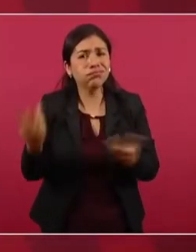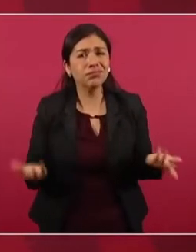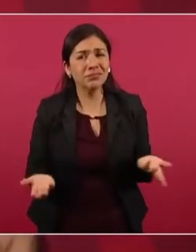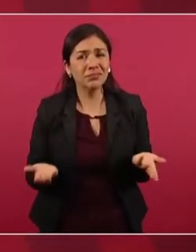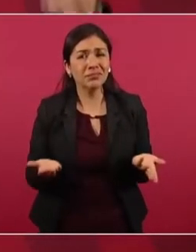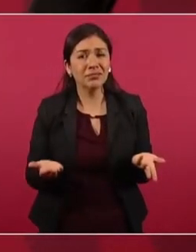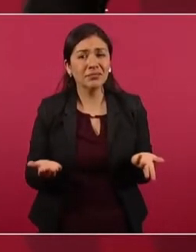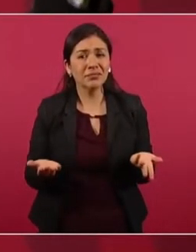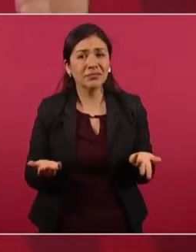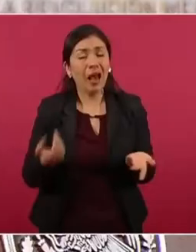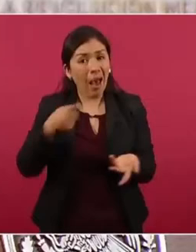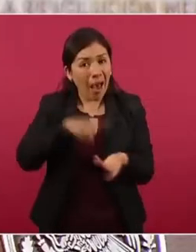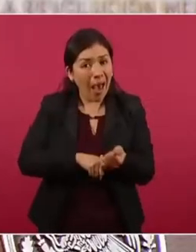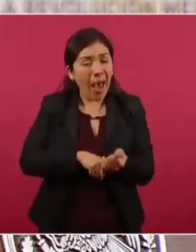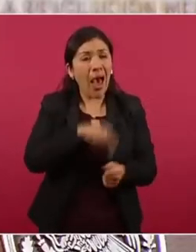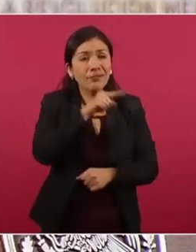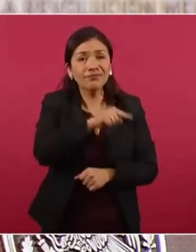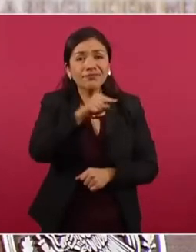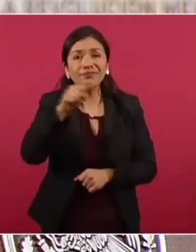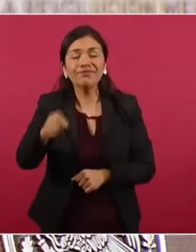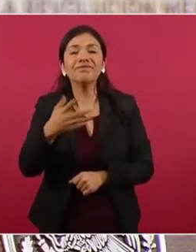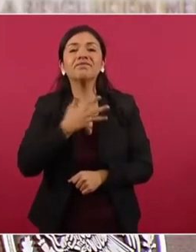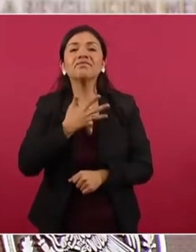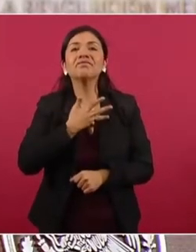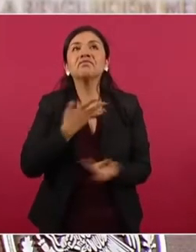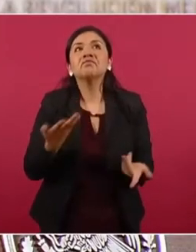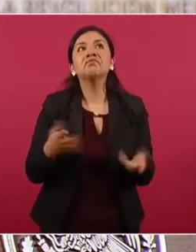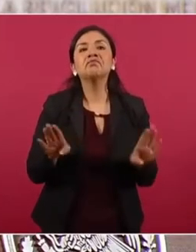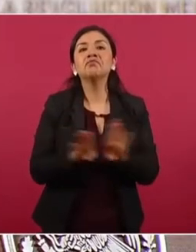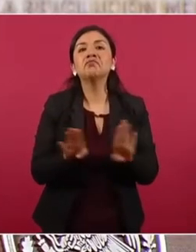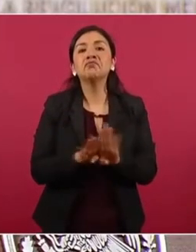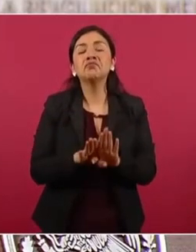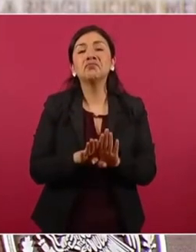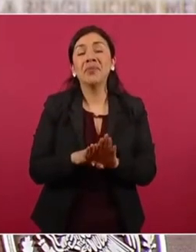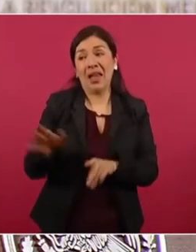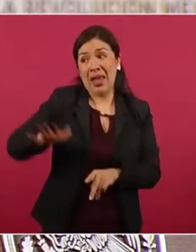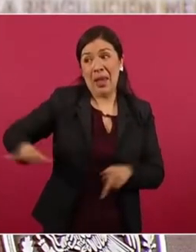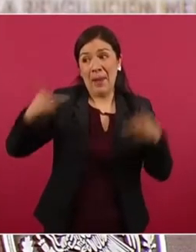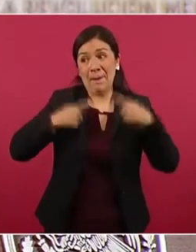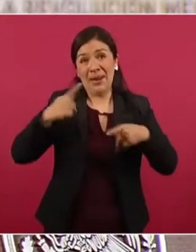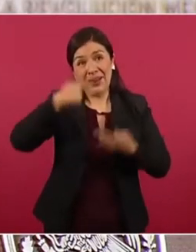Están perdiendo toda la credibilidad.